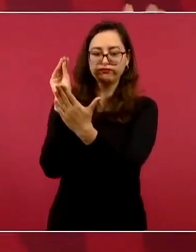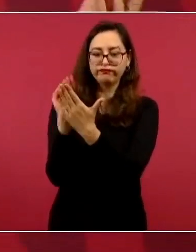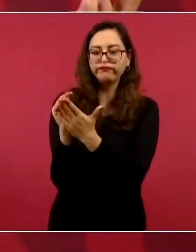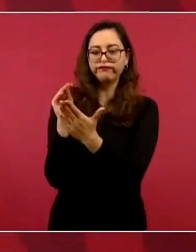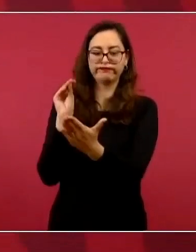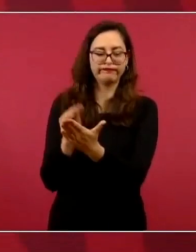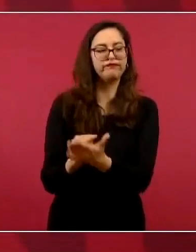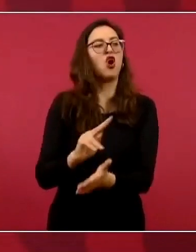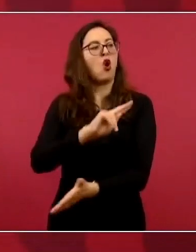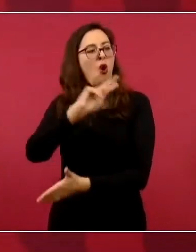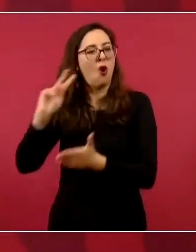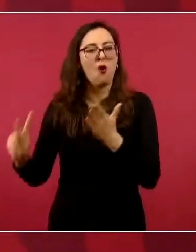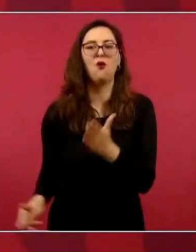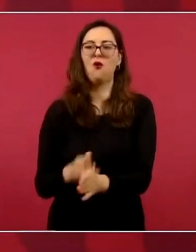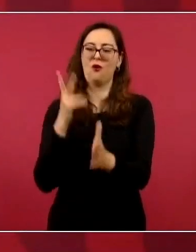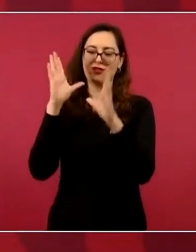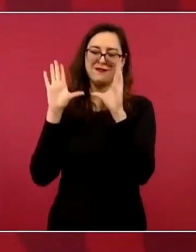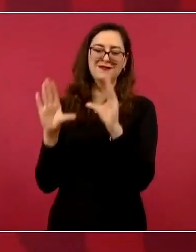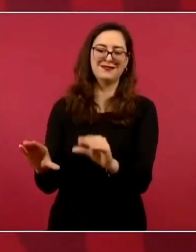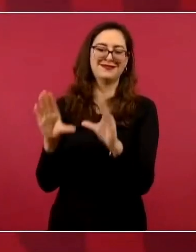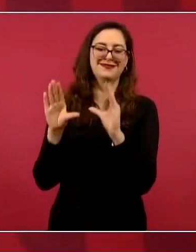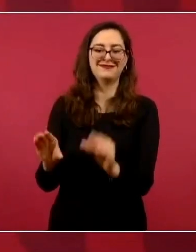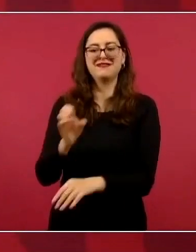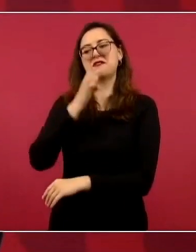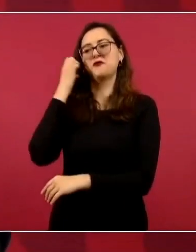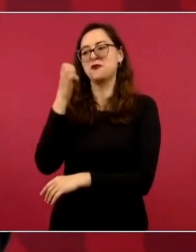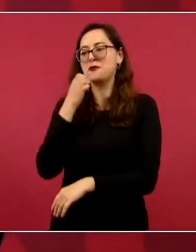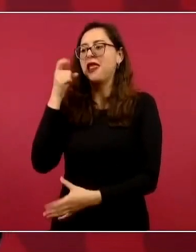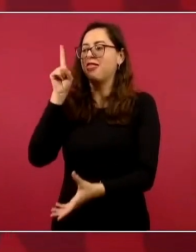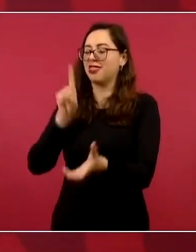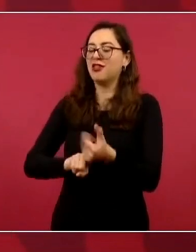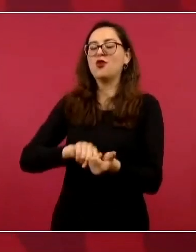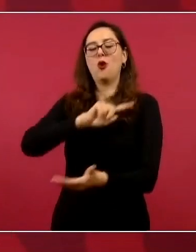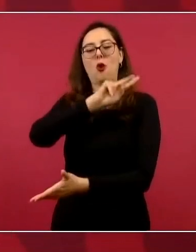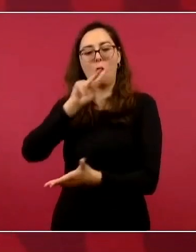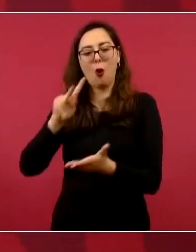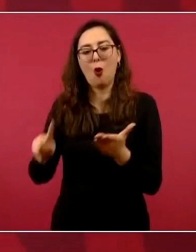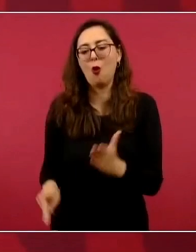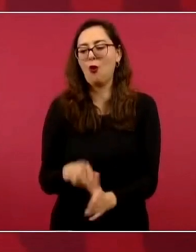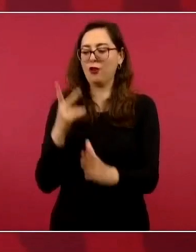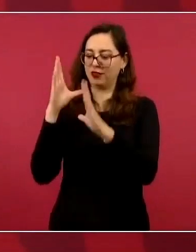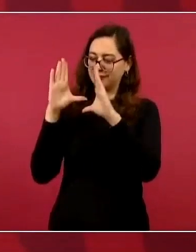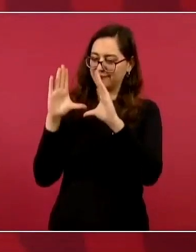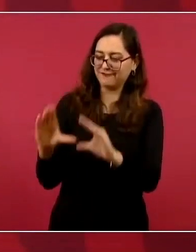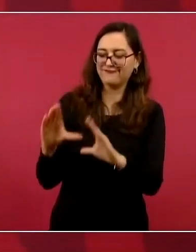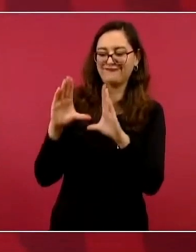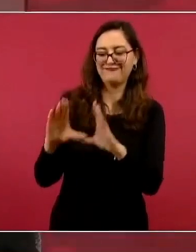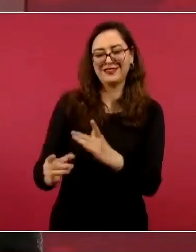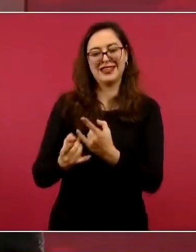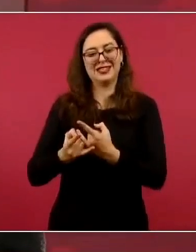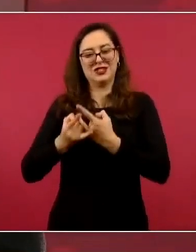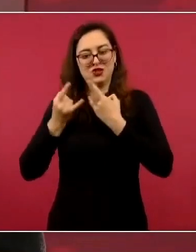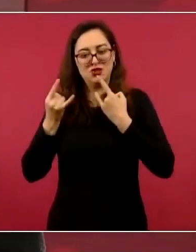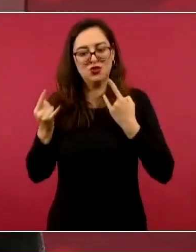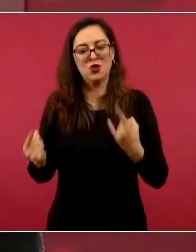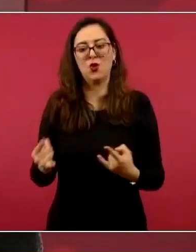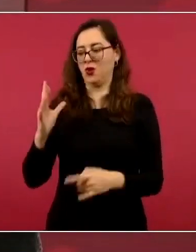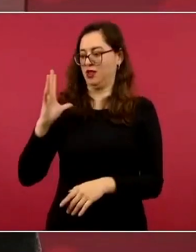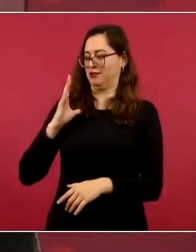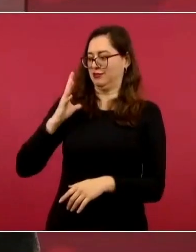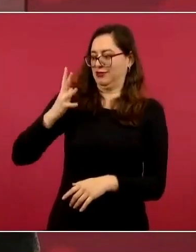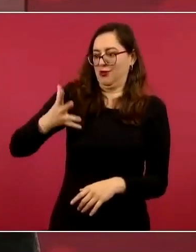a estar orgullosos de nuestra